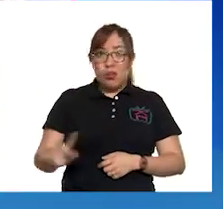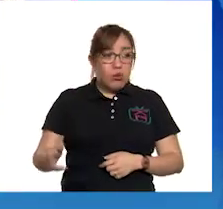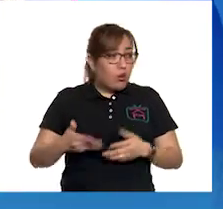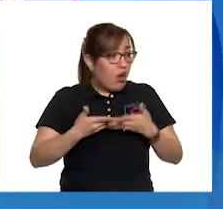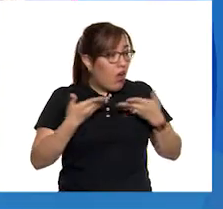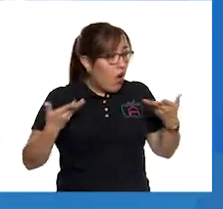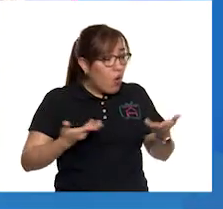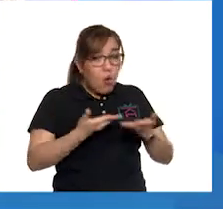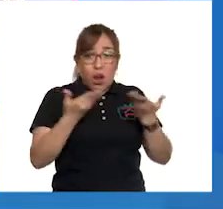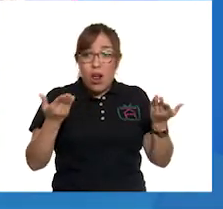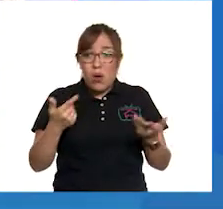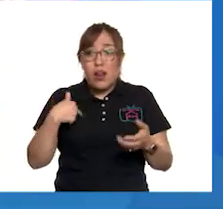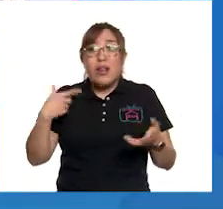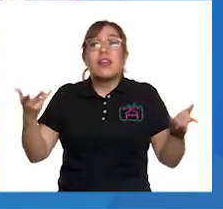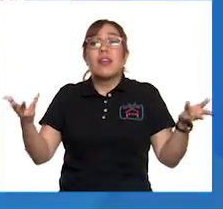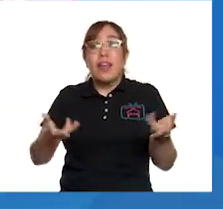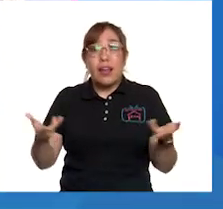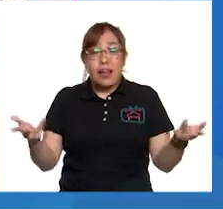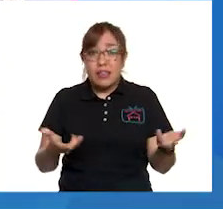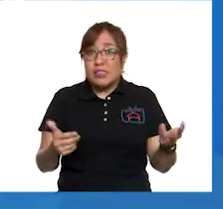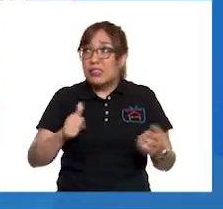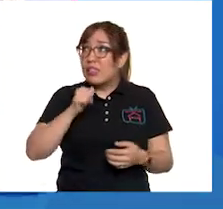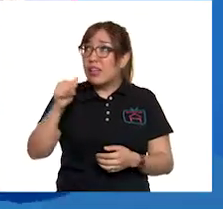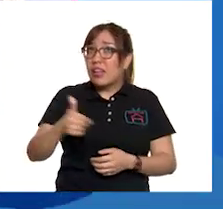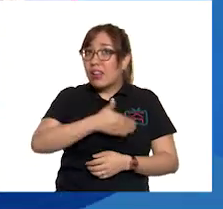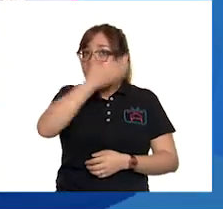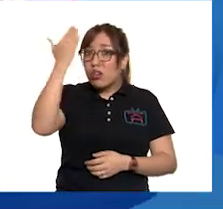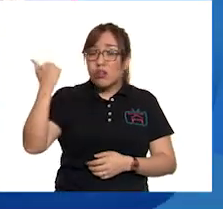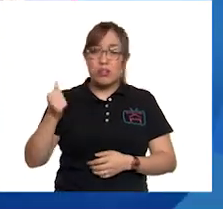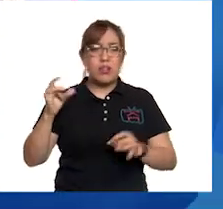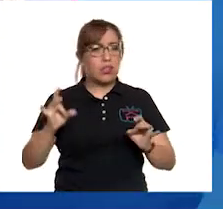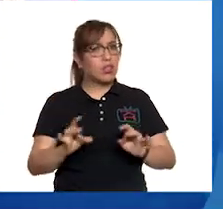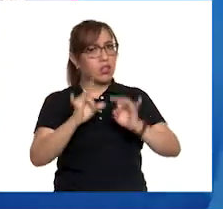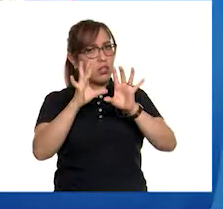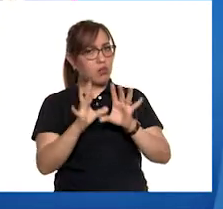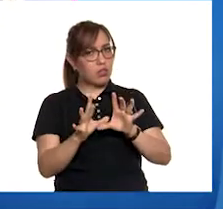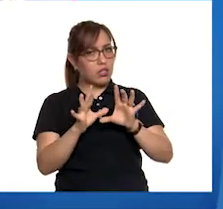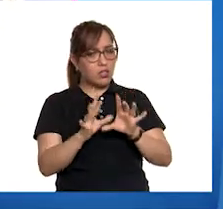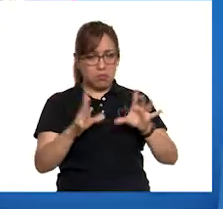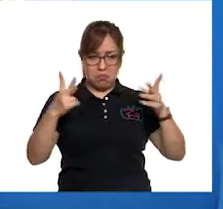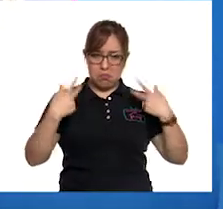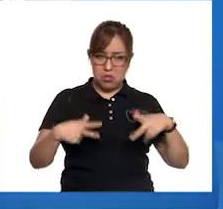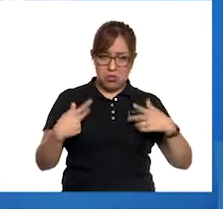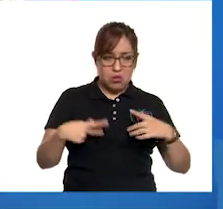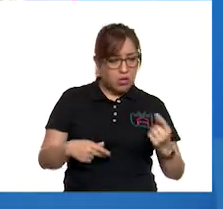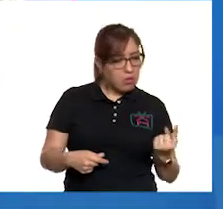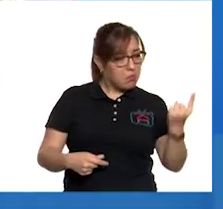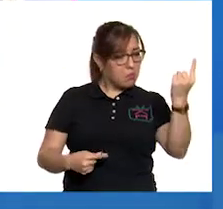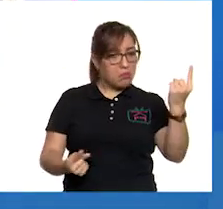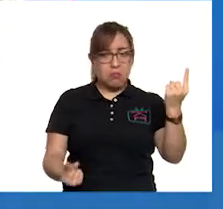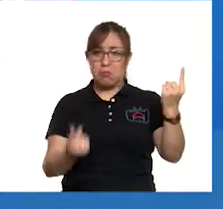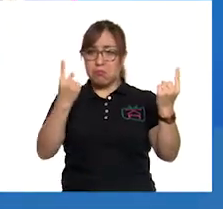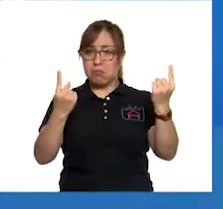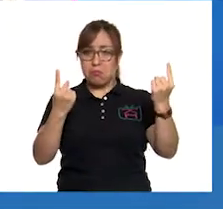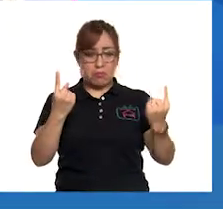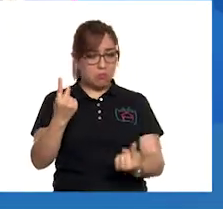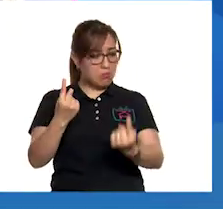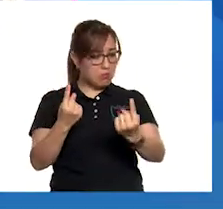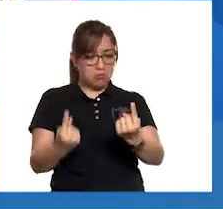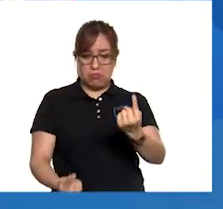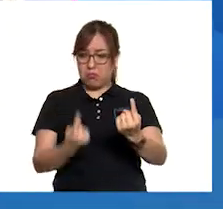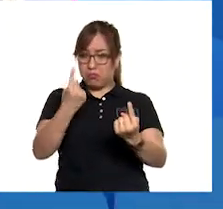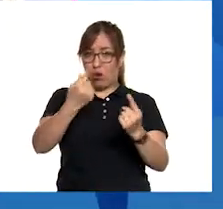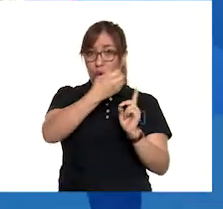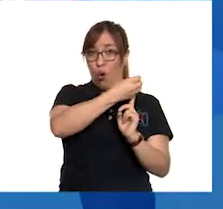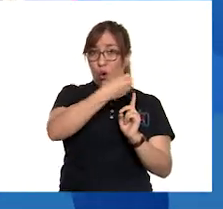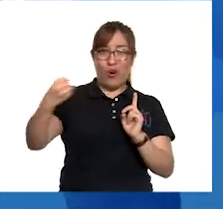hacer sin enanito Marimandón. Pero de pronto empezaron a organizarse y a ponerse de acuerdo entre